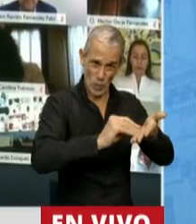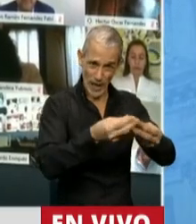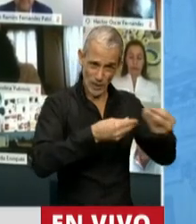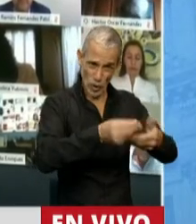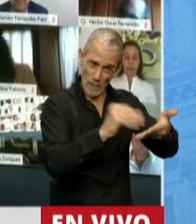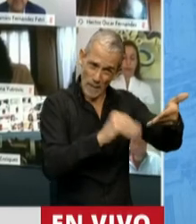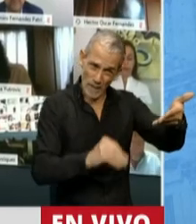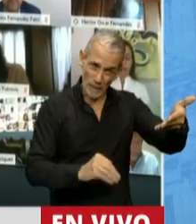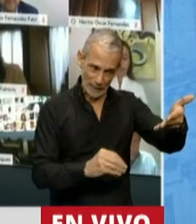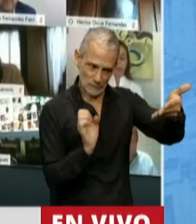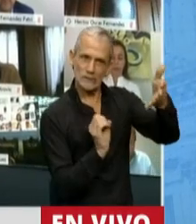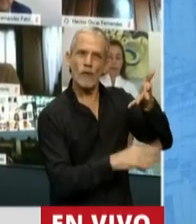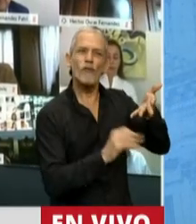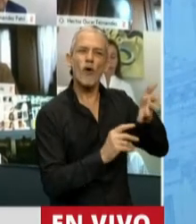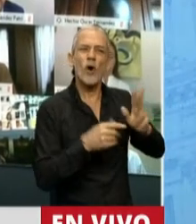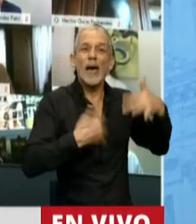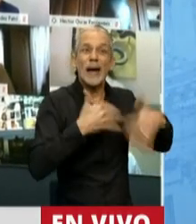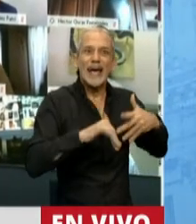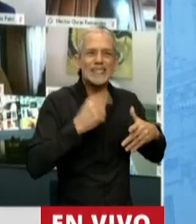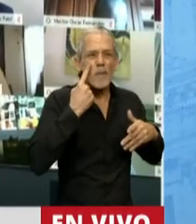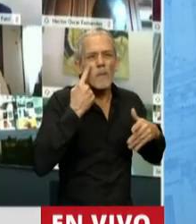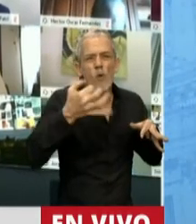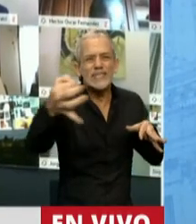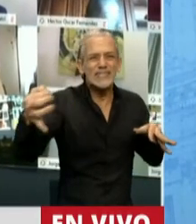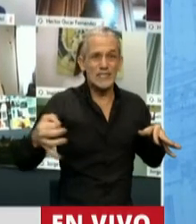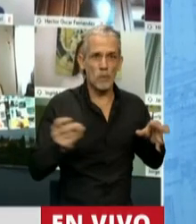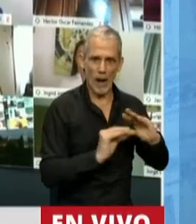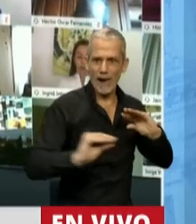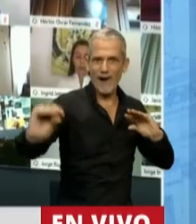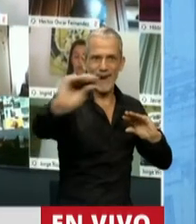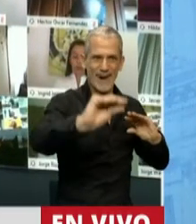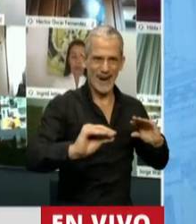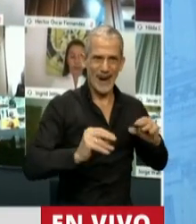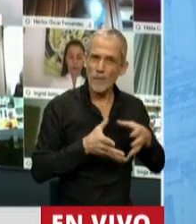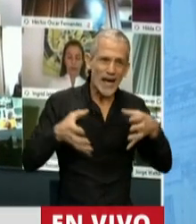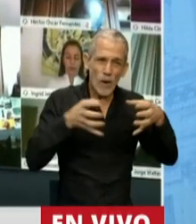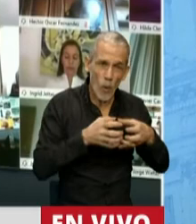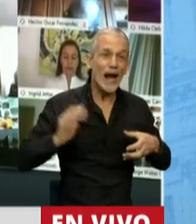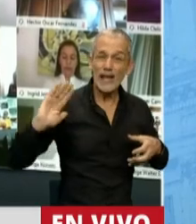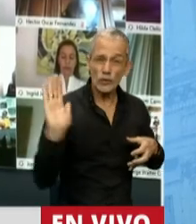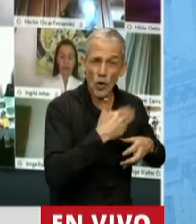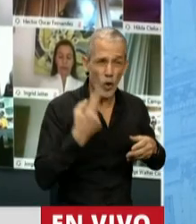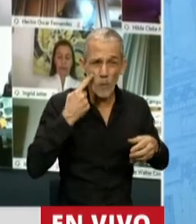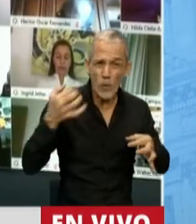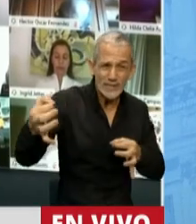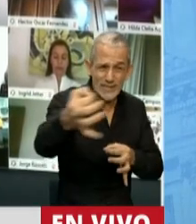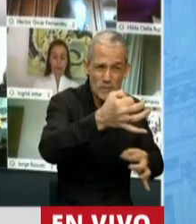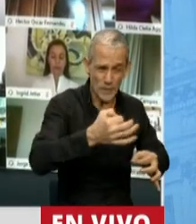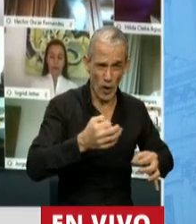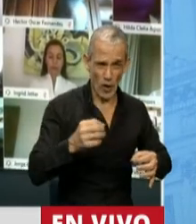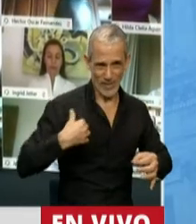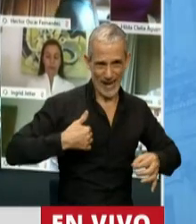un fondo de emergencia financiera a los municipios para que se distribuya de manera conjunta entre todos los municipios del país,